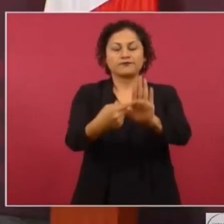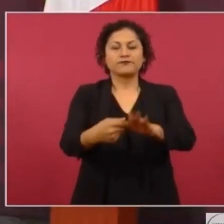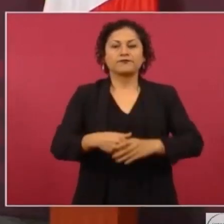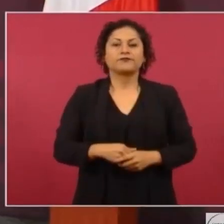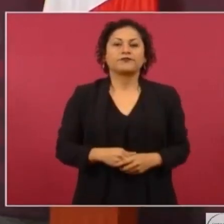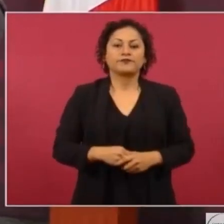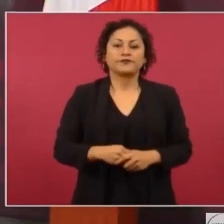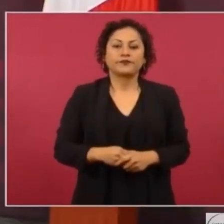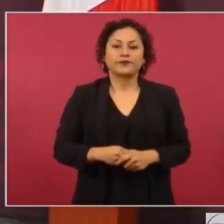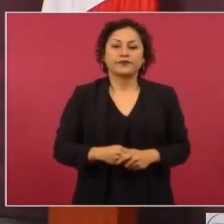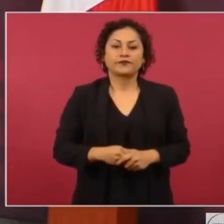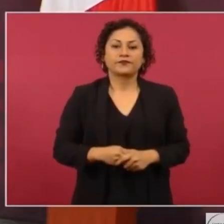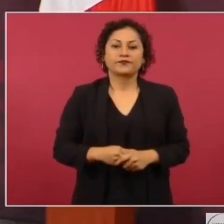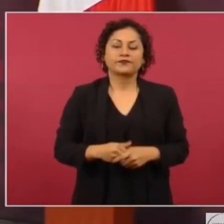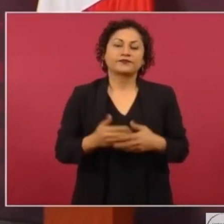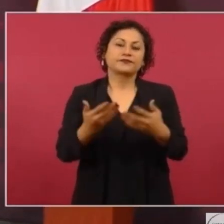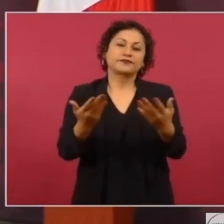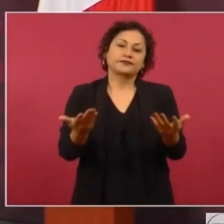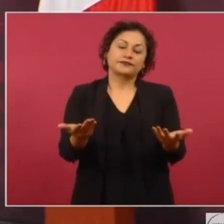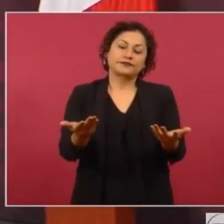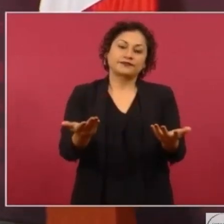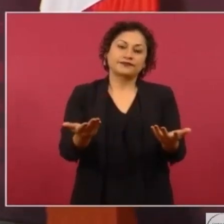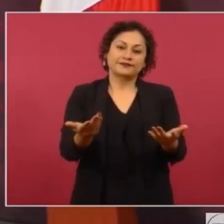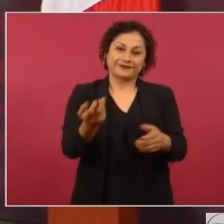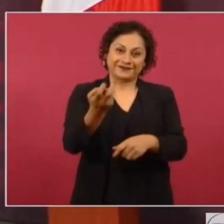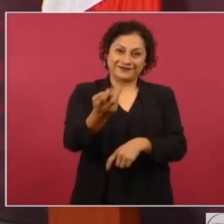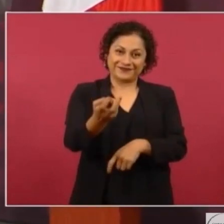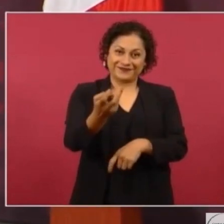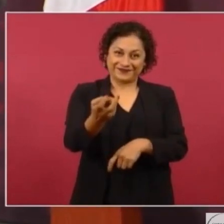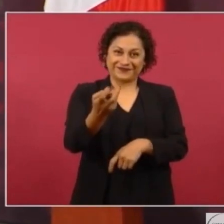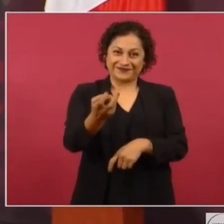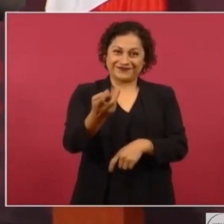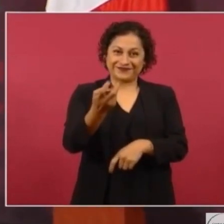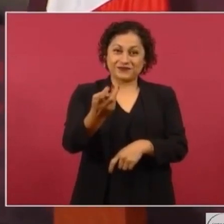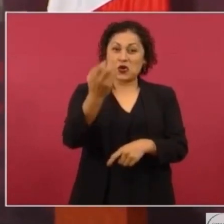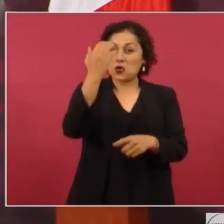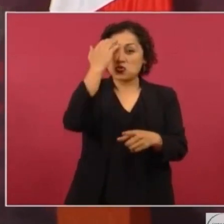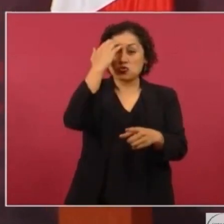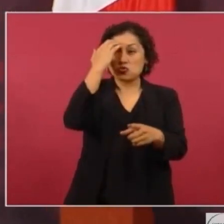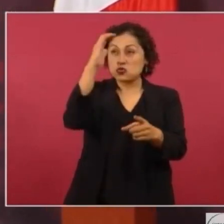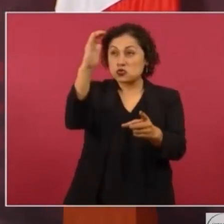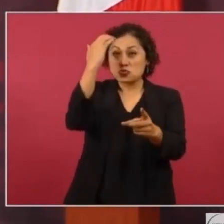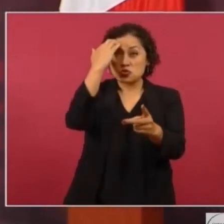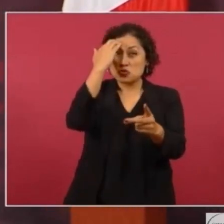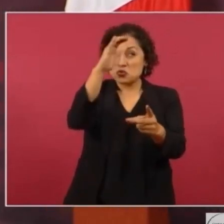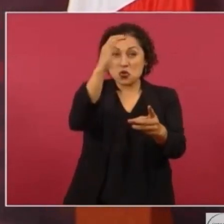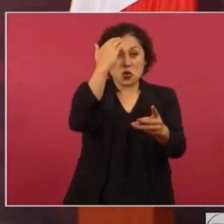No se conocían y siguen sin conocerse.